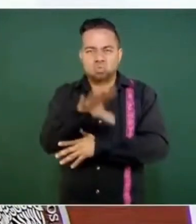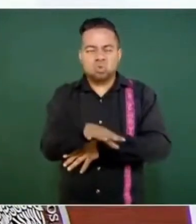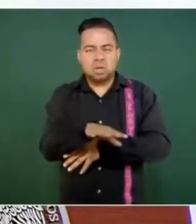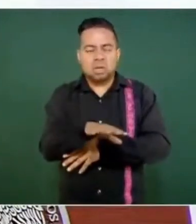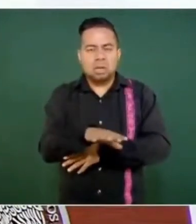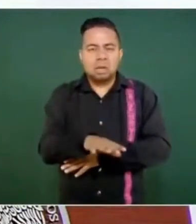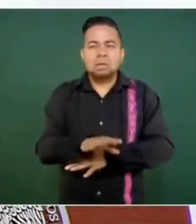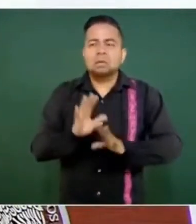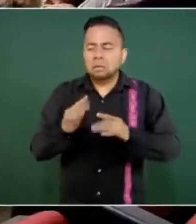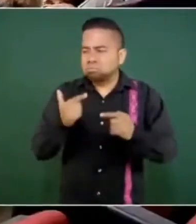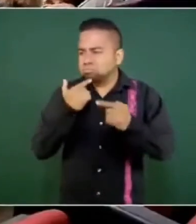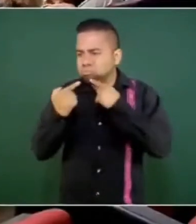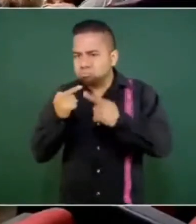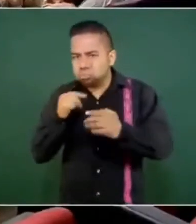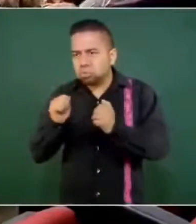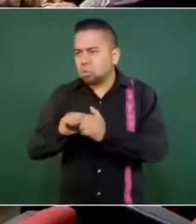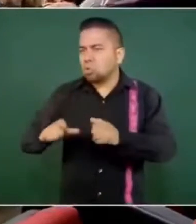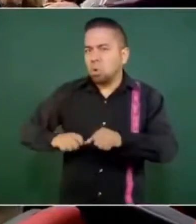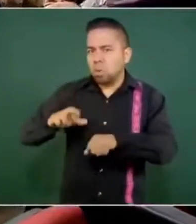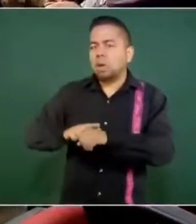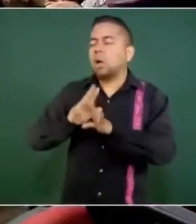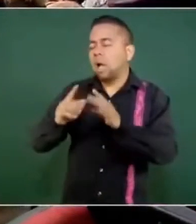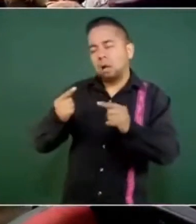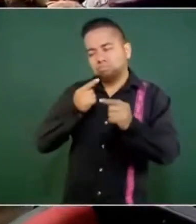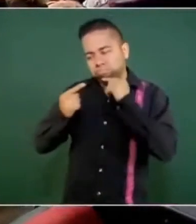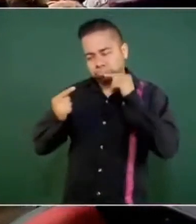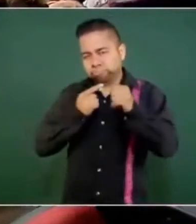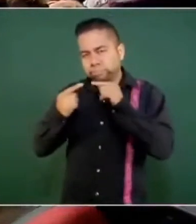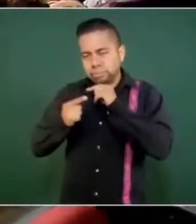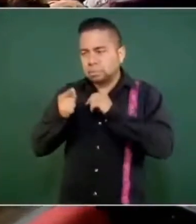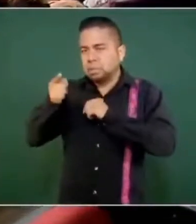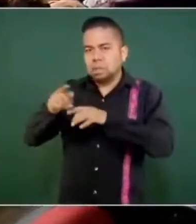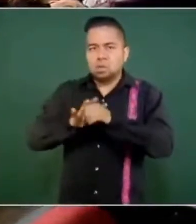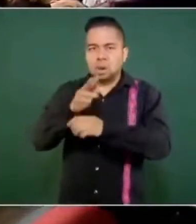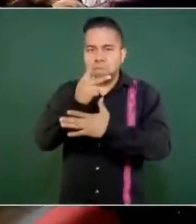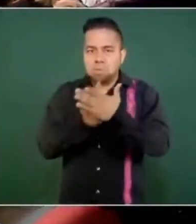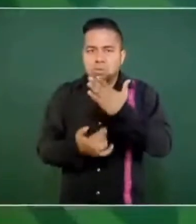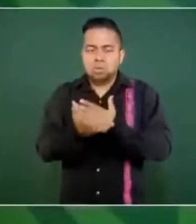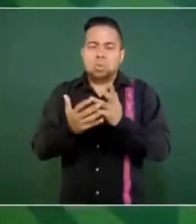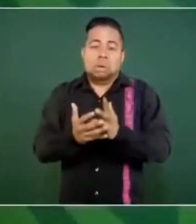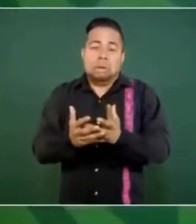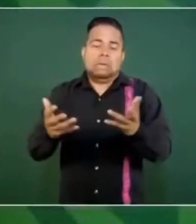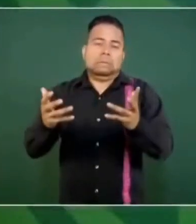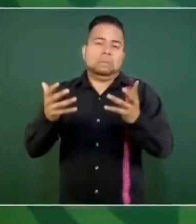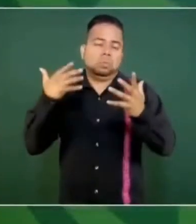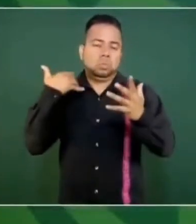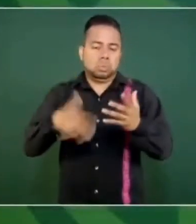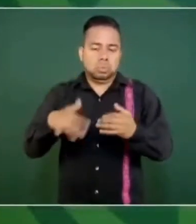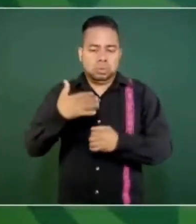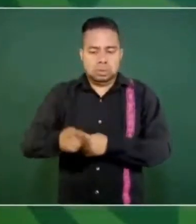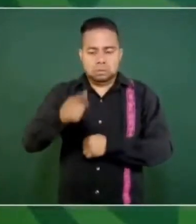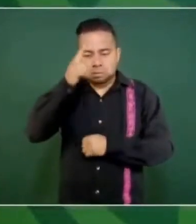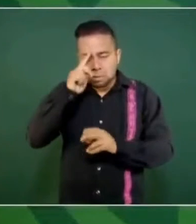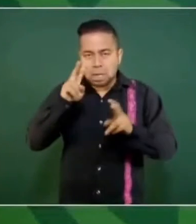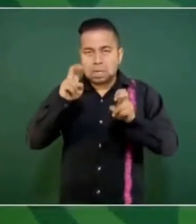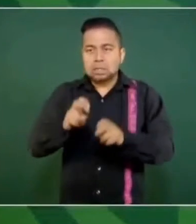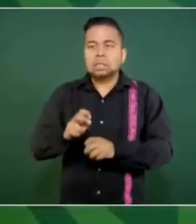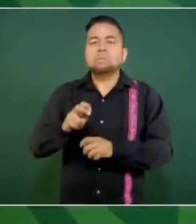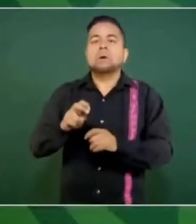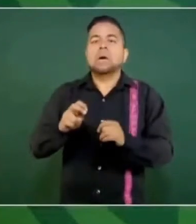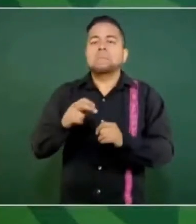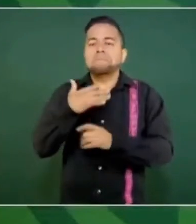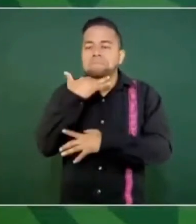tenido conversaciones con el señor gobernador y que él está haciendo un proyecto muy importante para el tema de la basura en todo el Estado.